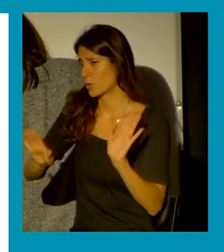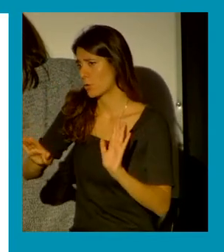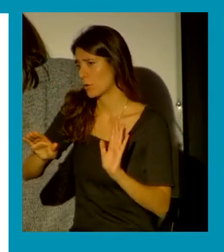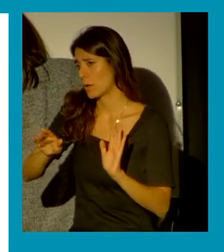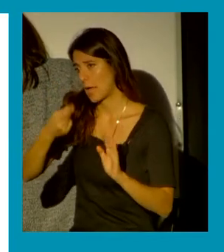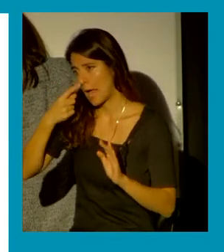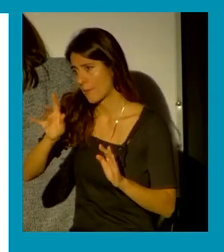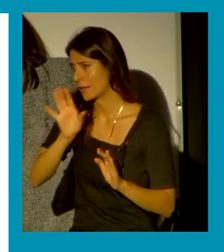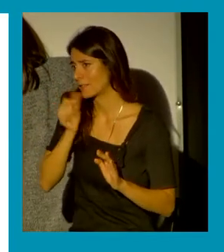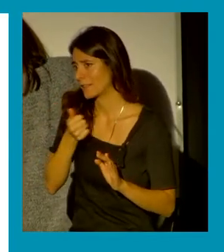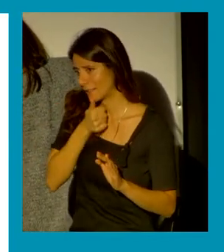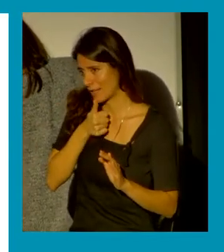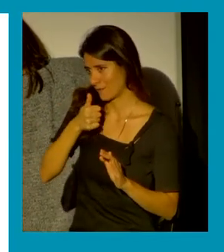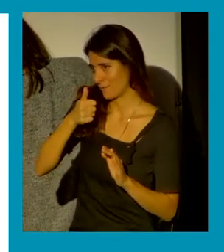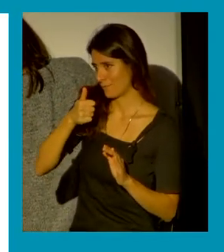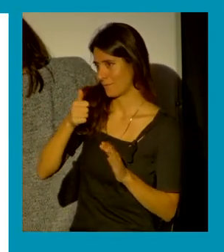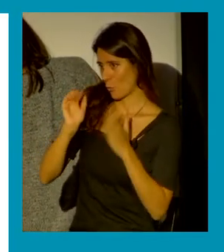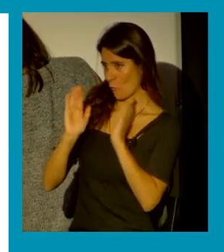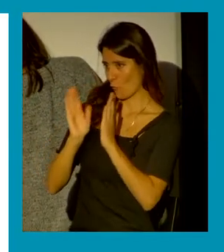perspectiva feminista o no